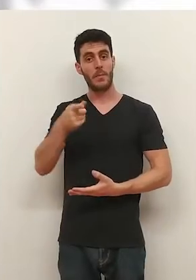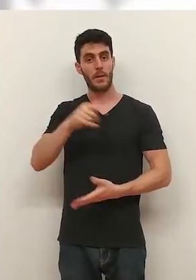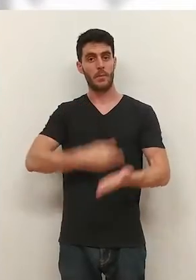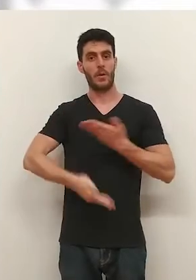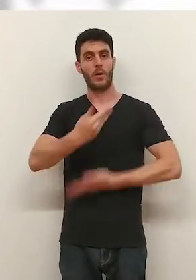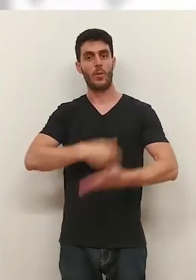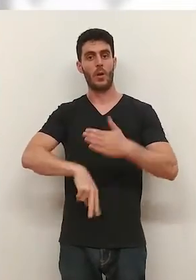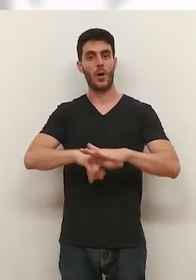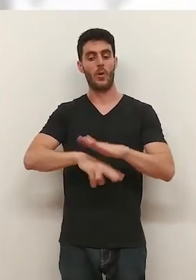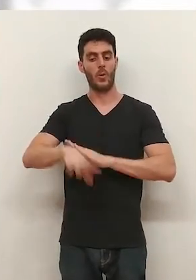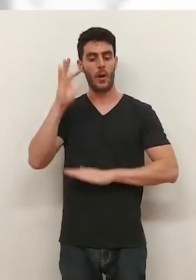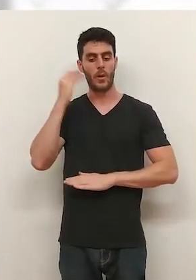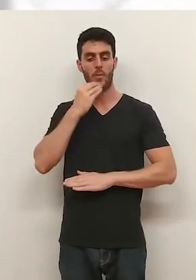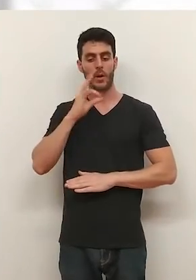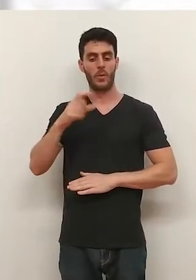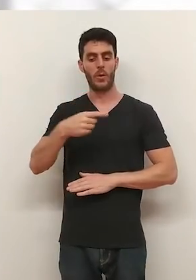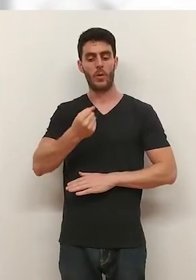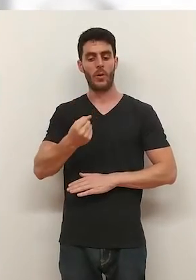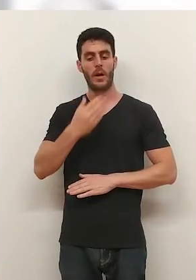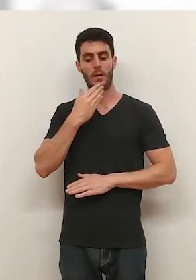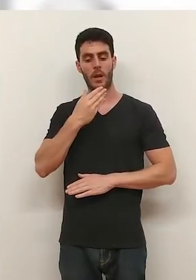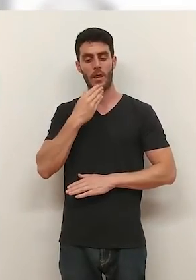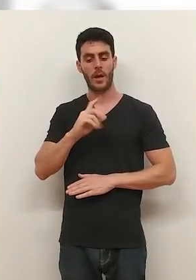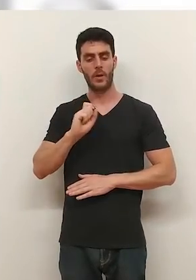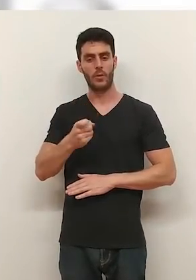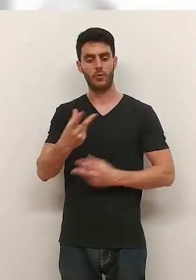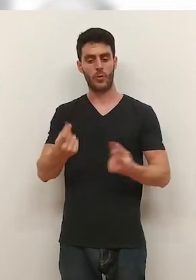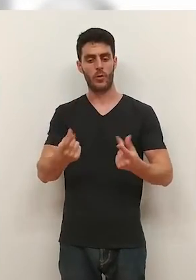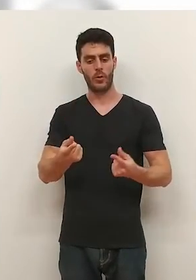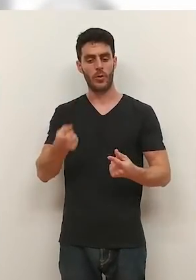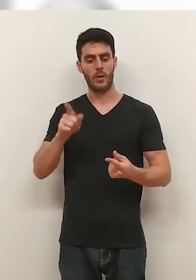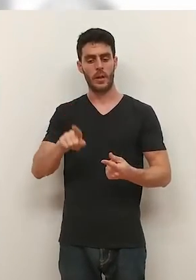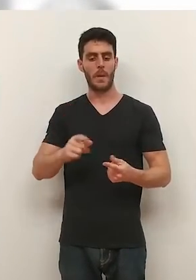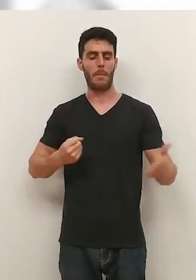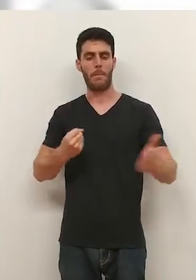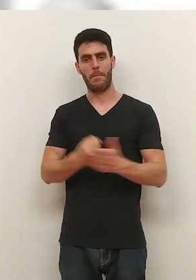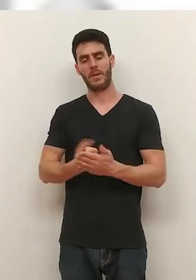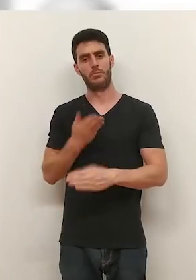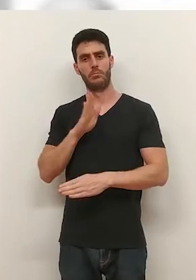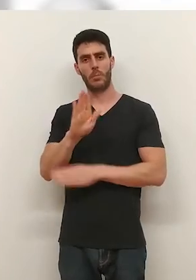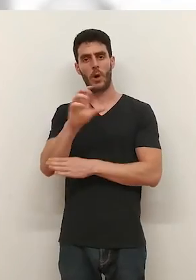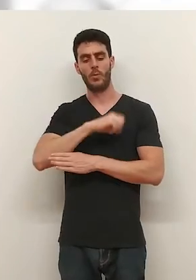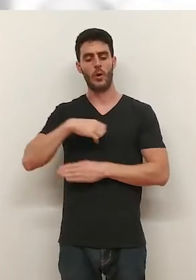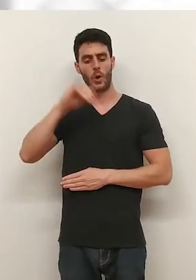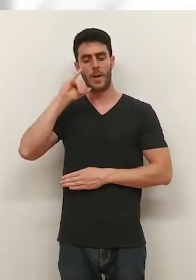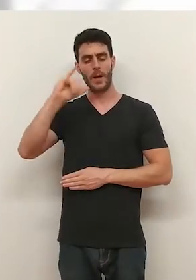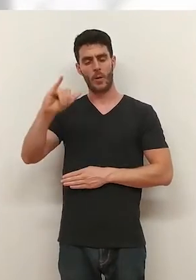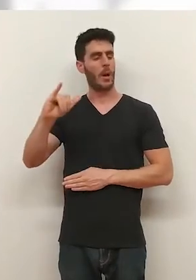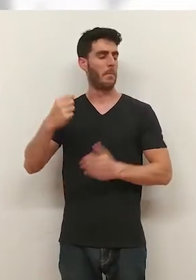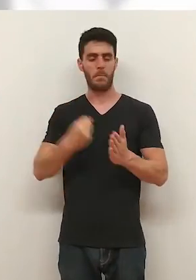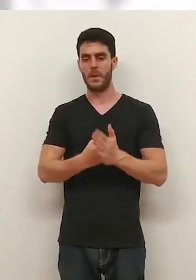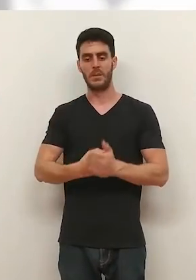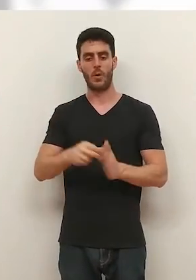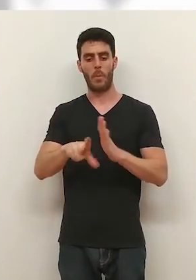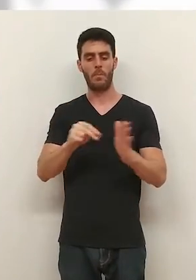femenino y en el que además han colaborado jugadoras de la talla de Olga García, futbolista del Dux Logroño, máximo exponente del fútbol femenino en